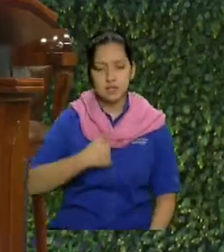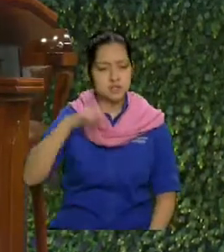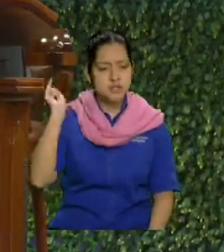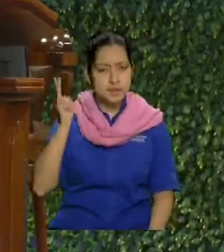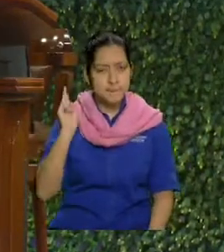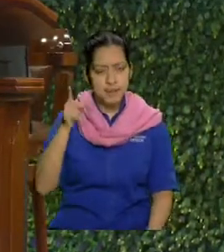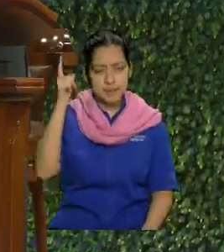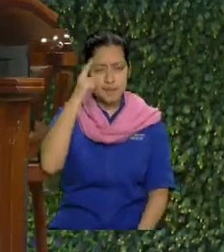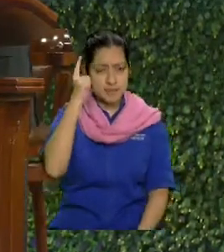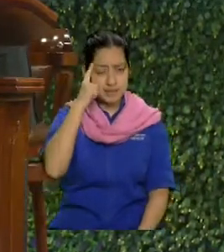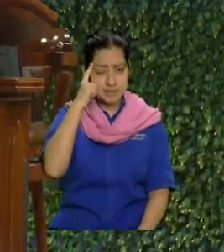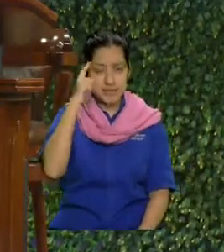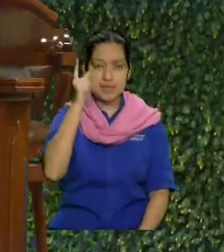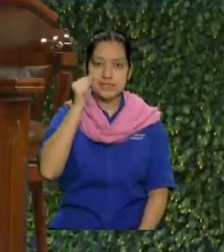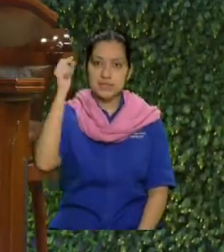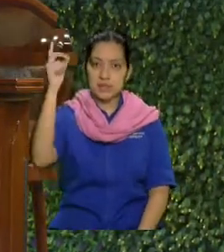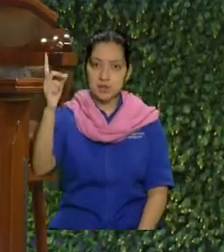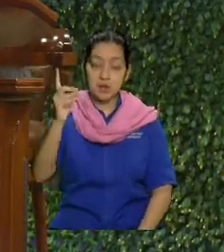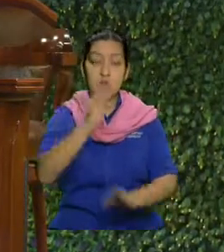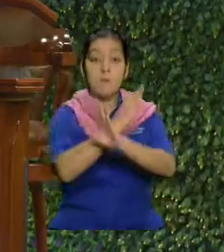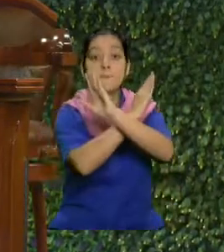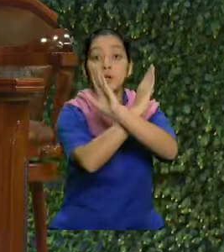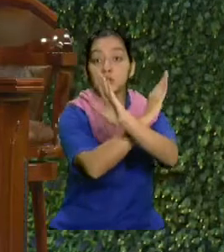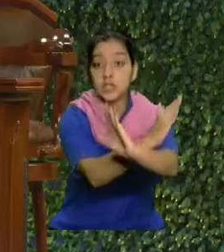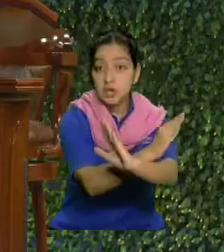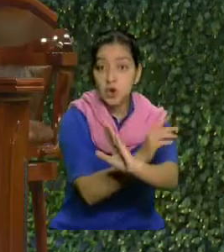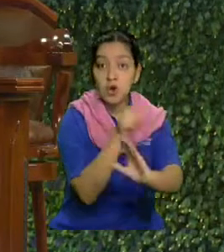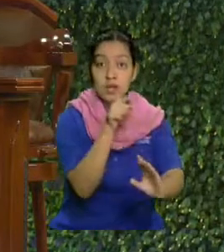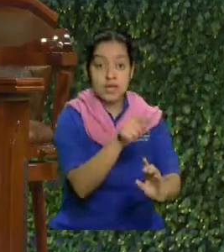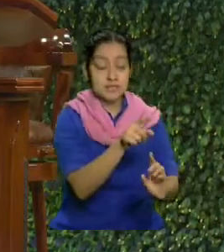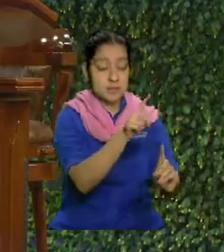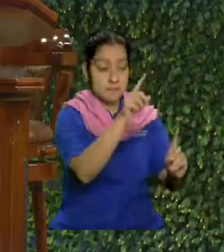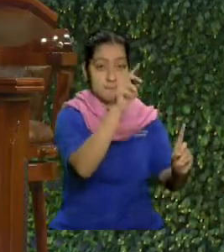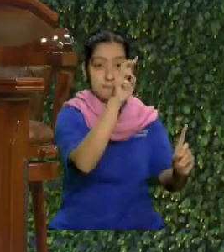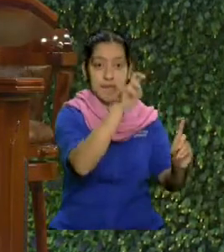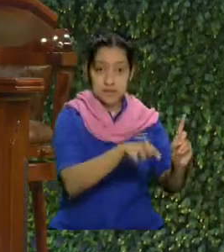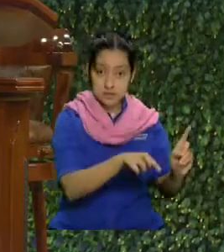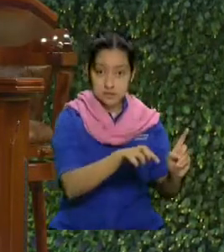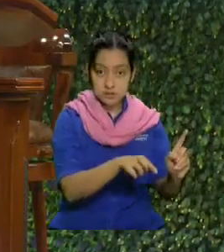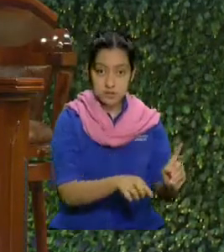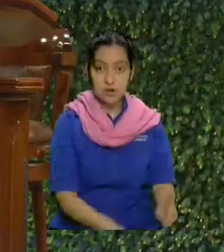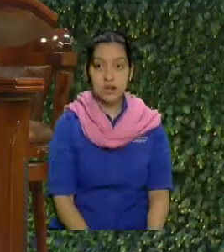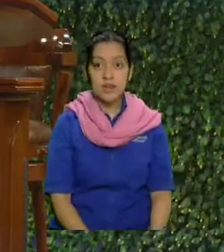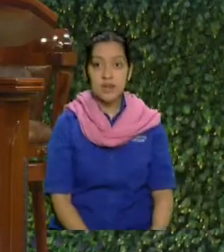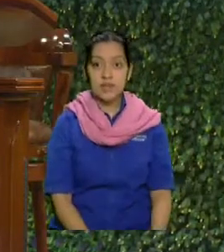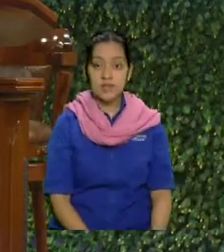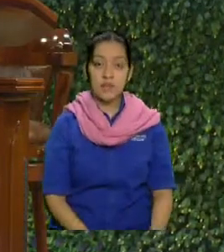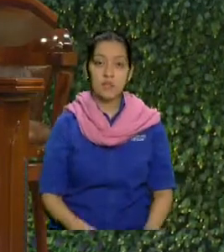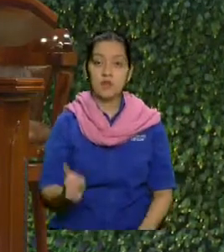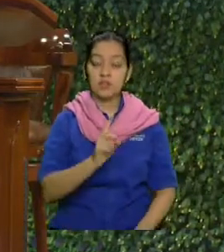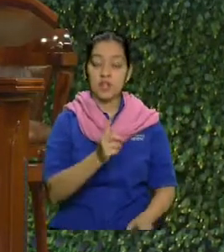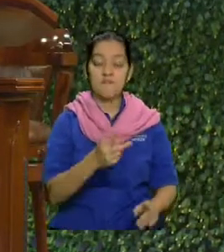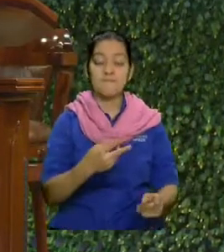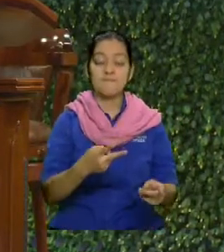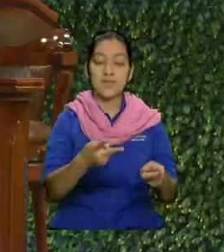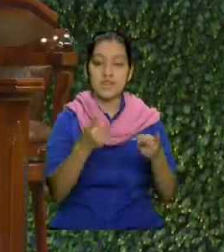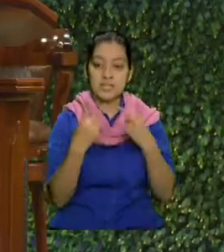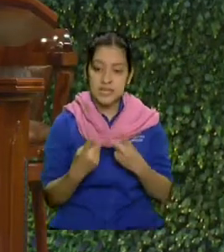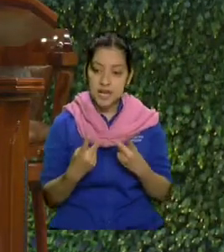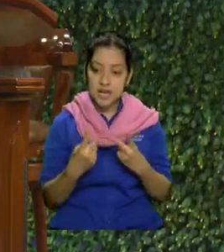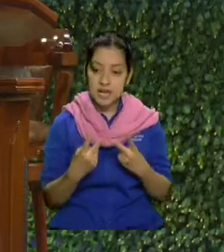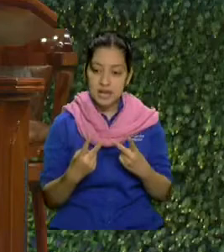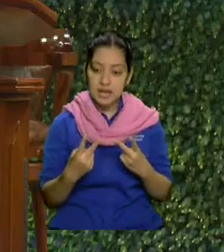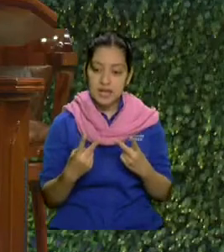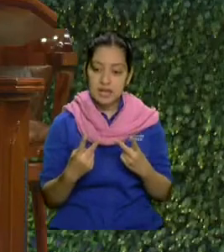pensado que el Señor protegió ese vaso del cual iba a venir la simiente de Abraham haciéndola estéril